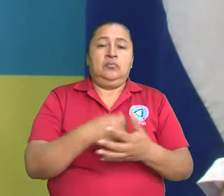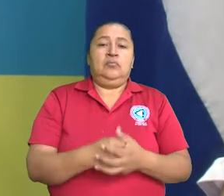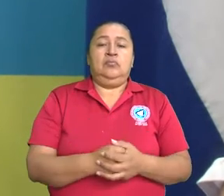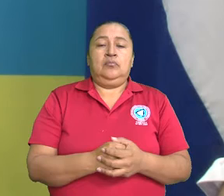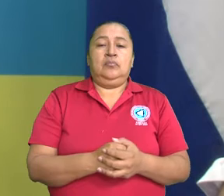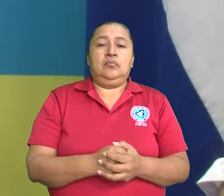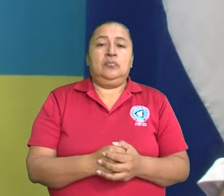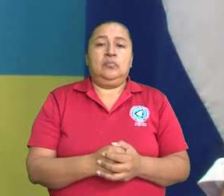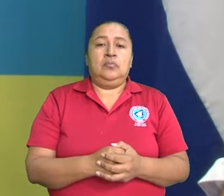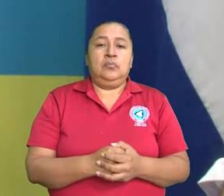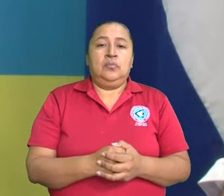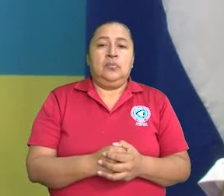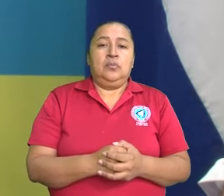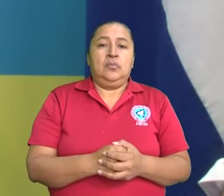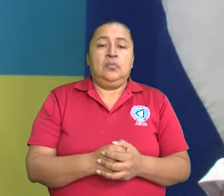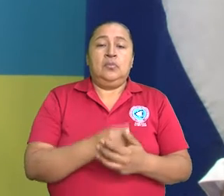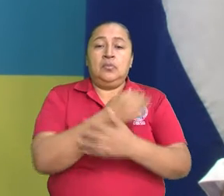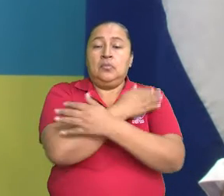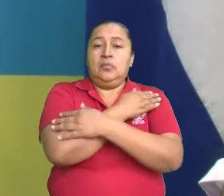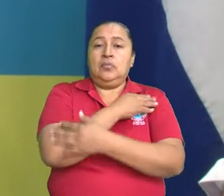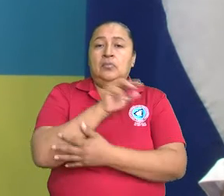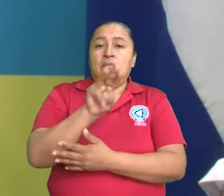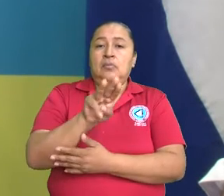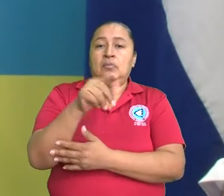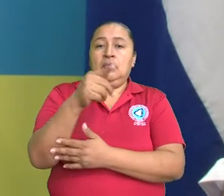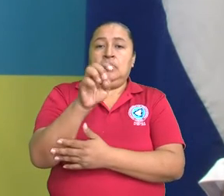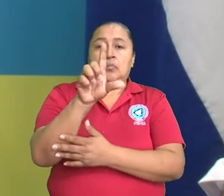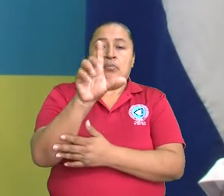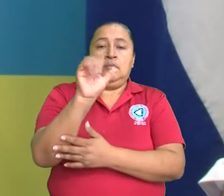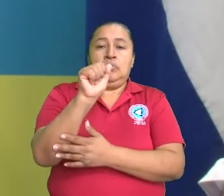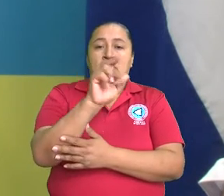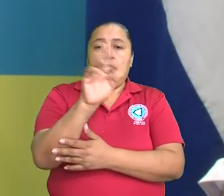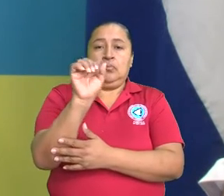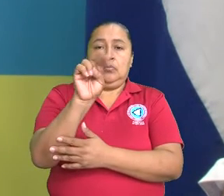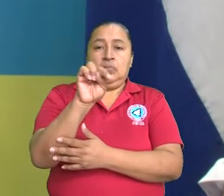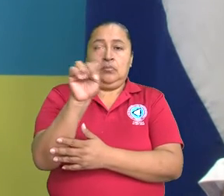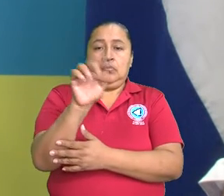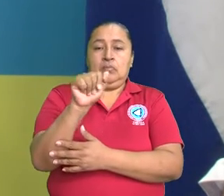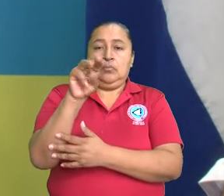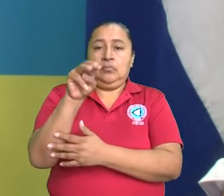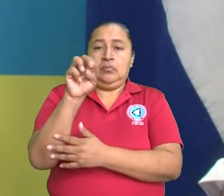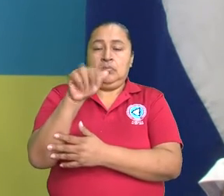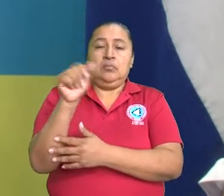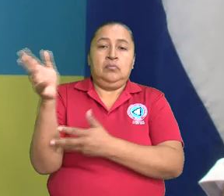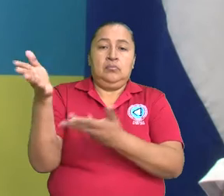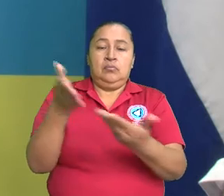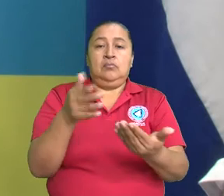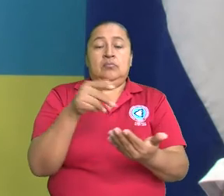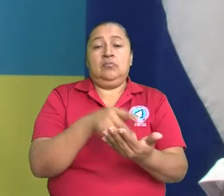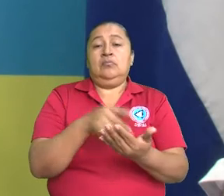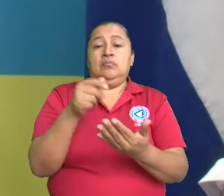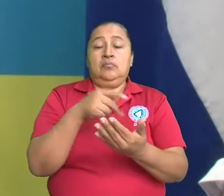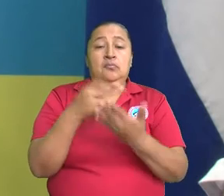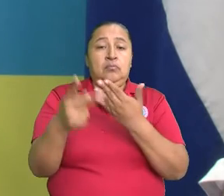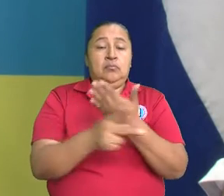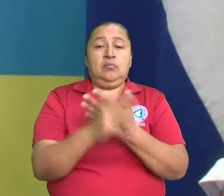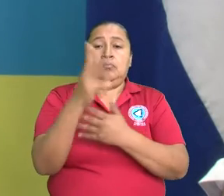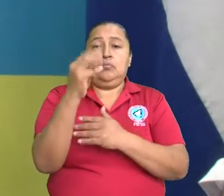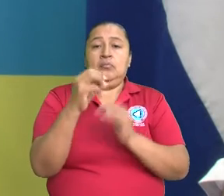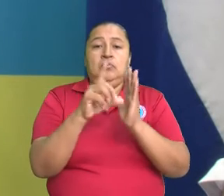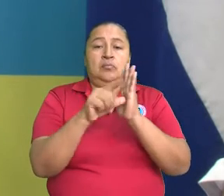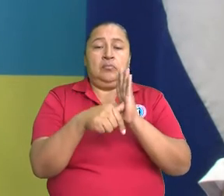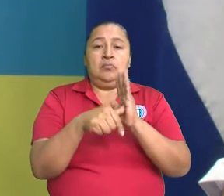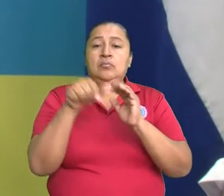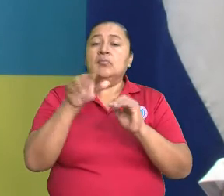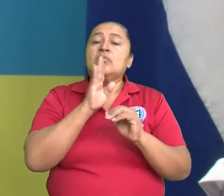el canal de la Asamblea Nacional. Les saluda Miguel Carranza Mene, les doy la bienvenida a este espacio de 30 minutos, donde